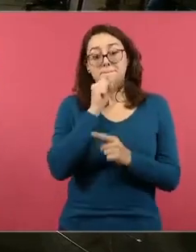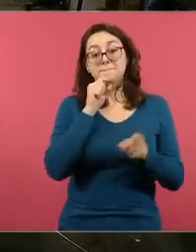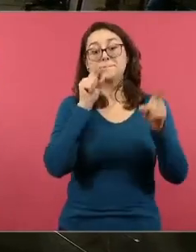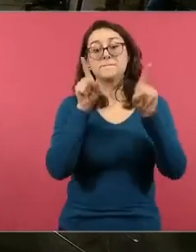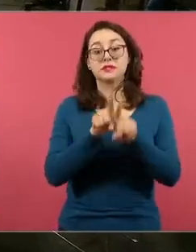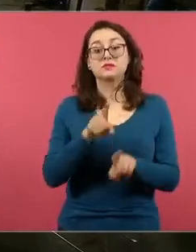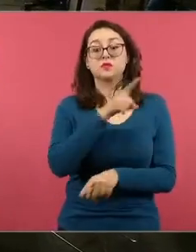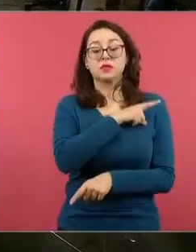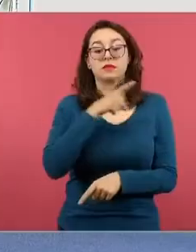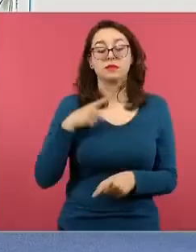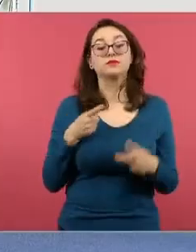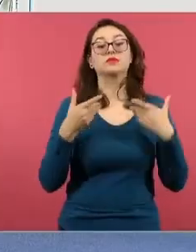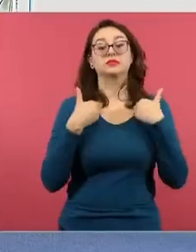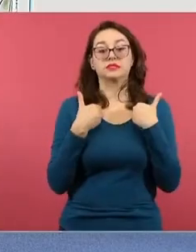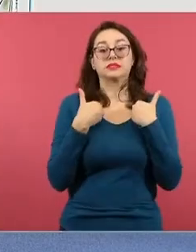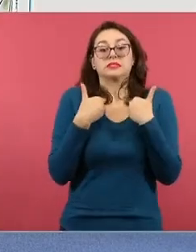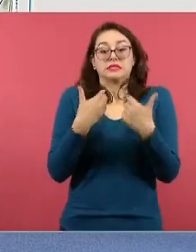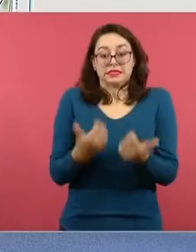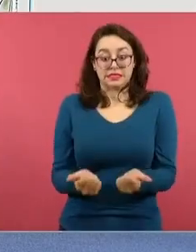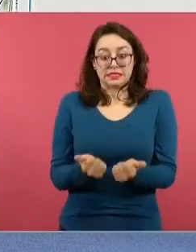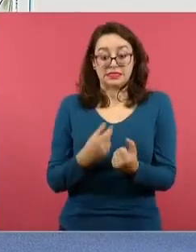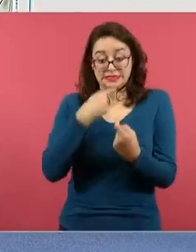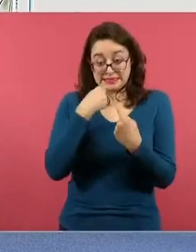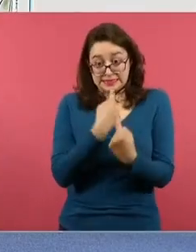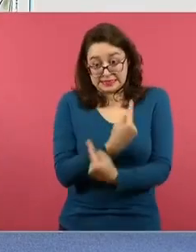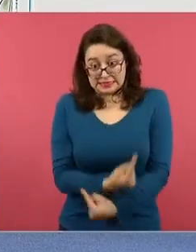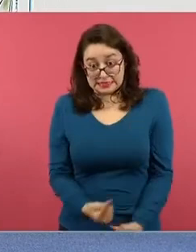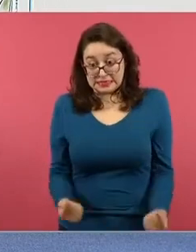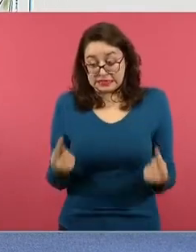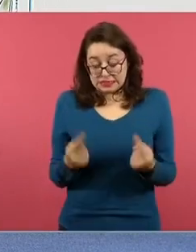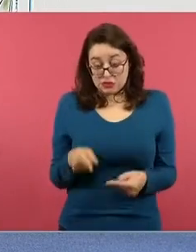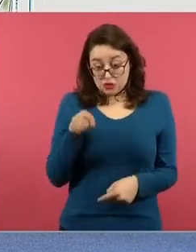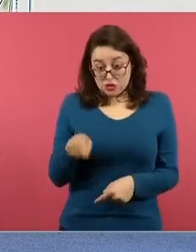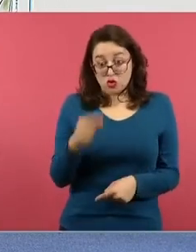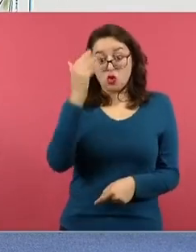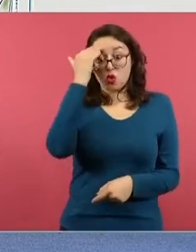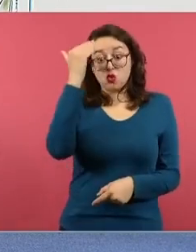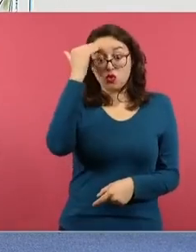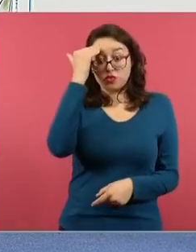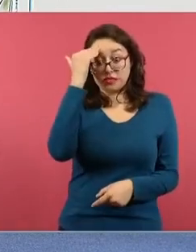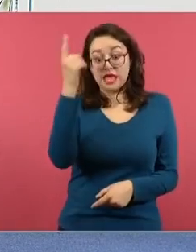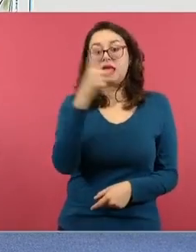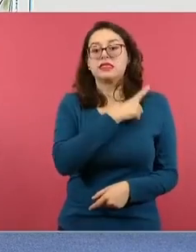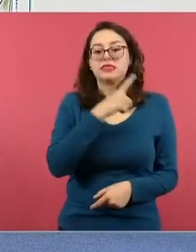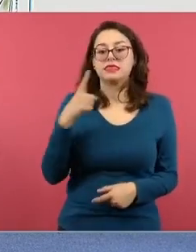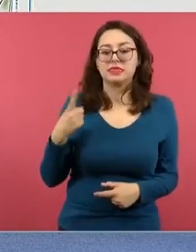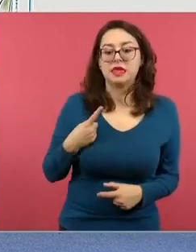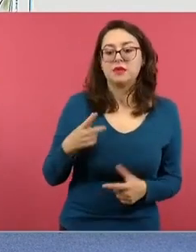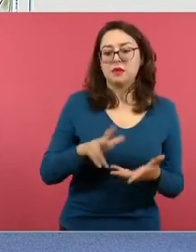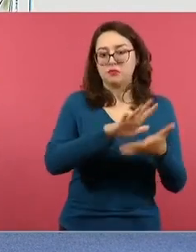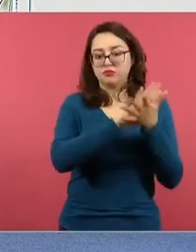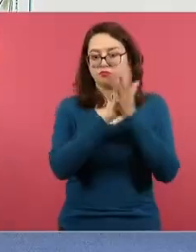enfatizar que eso que conocen los pequeños tiene que transitar a un conocimiento autodisciplinar.